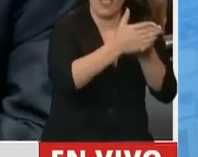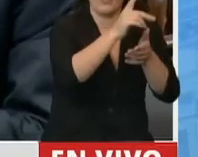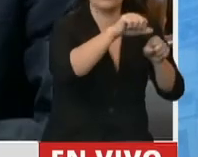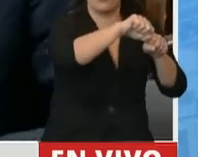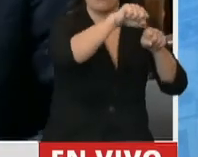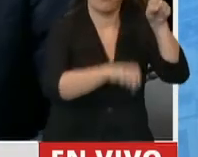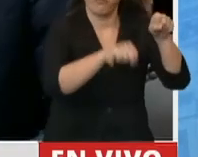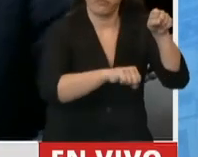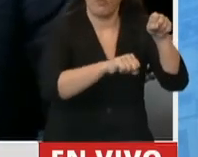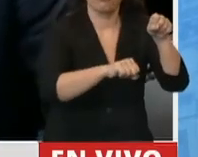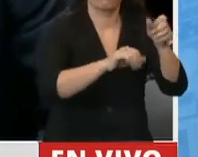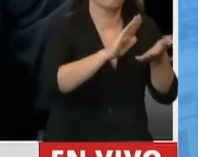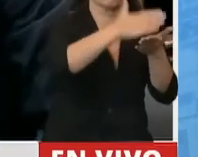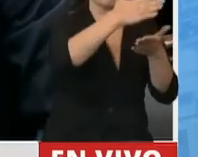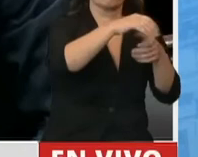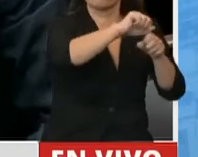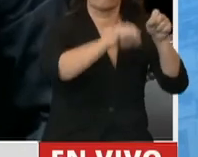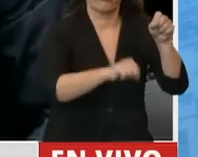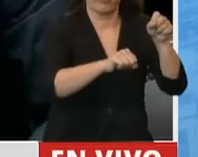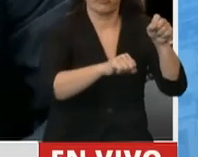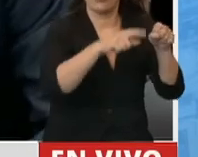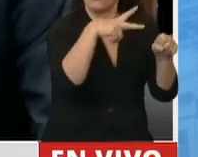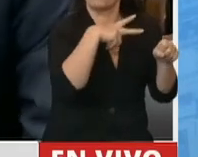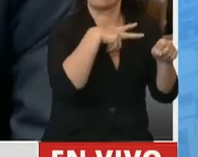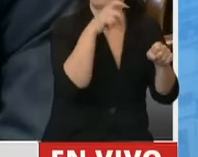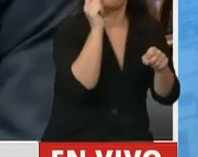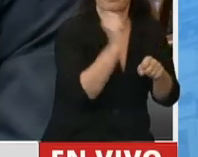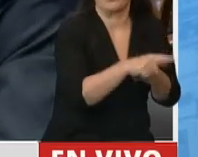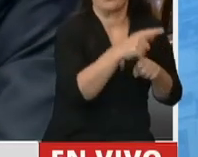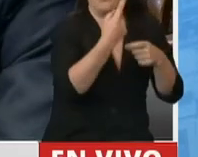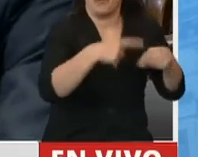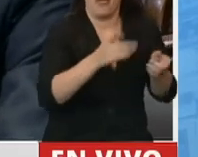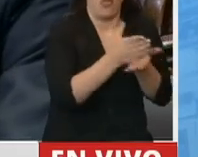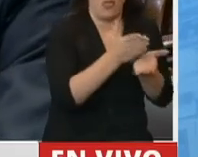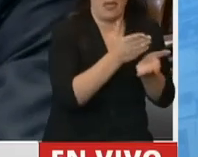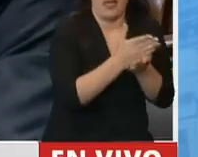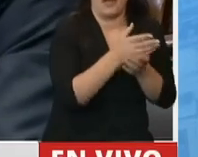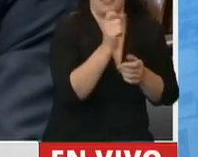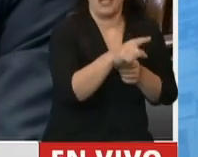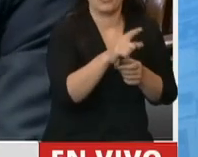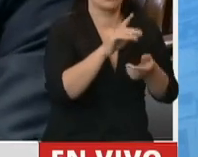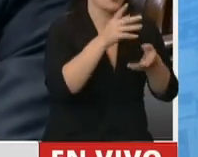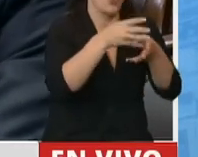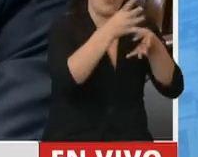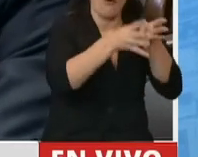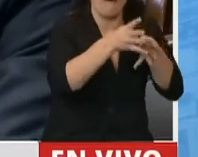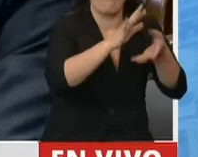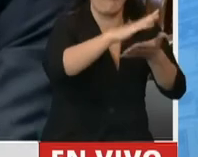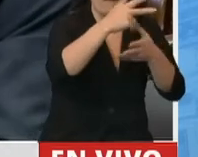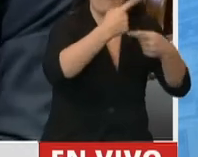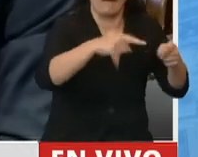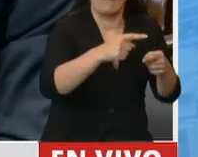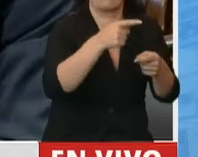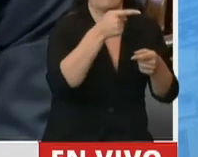dispositivos digitales, la privacidad y el derecho a la intimidad, los equipos y bienes de usos, los servicios de